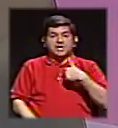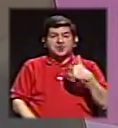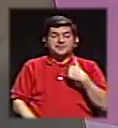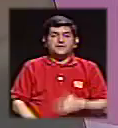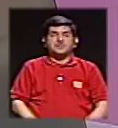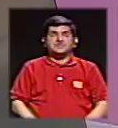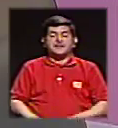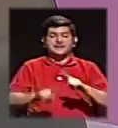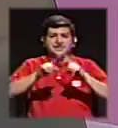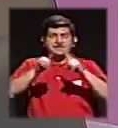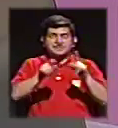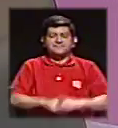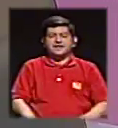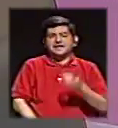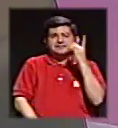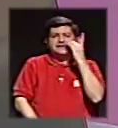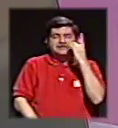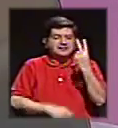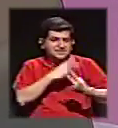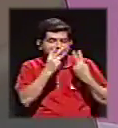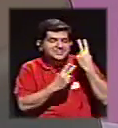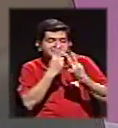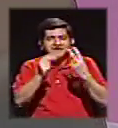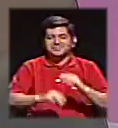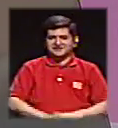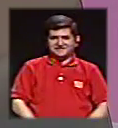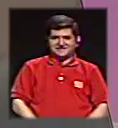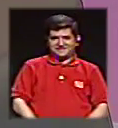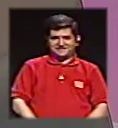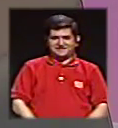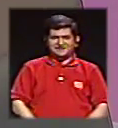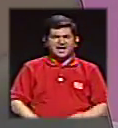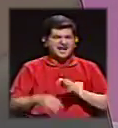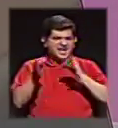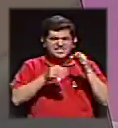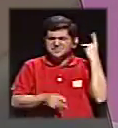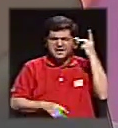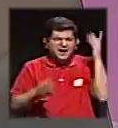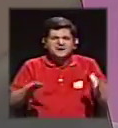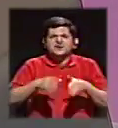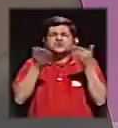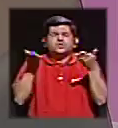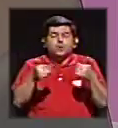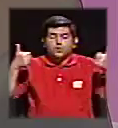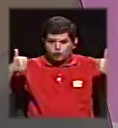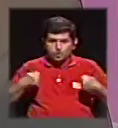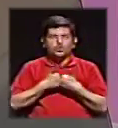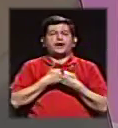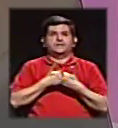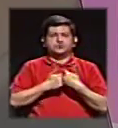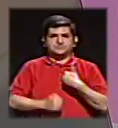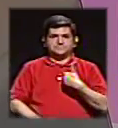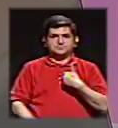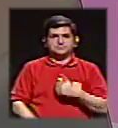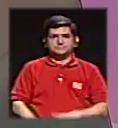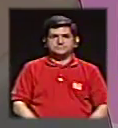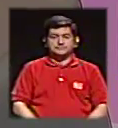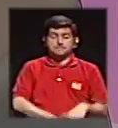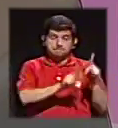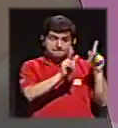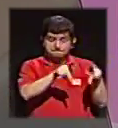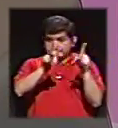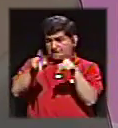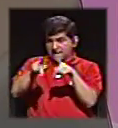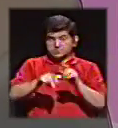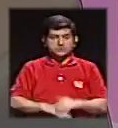con unos dentistas? ¿Cómo explicarles de política? Ese es el reto que tenemos. Que la